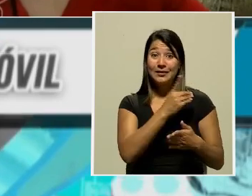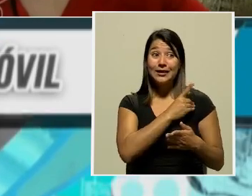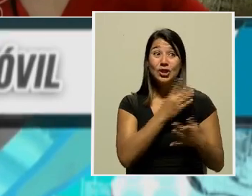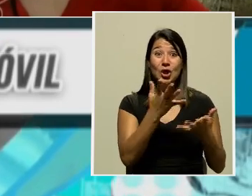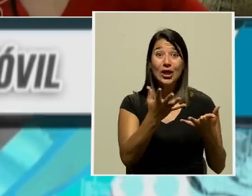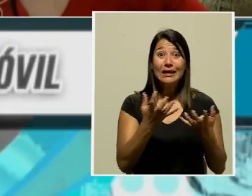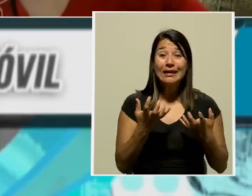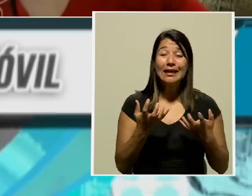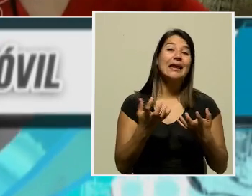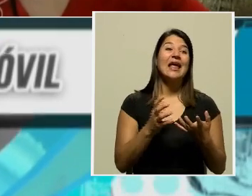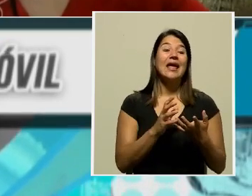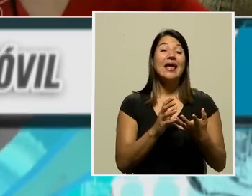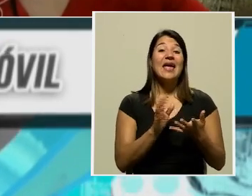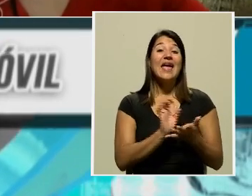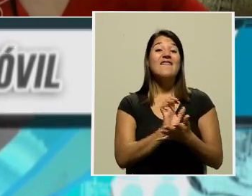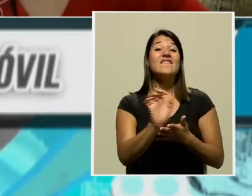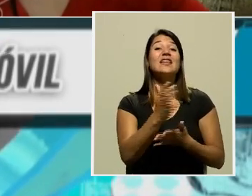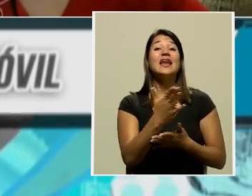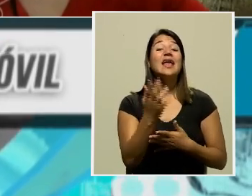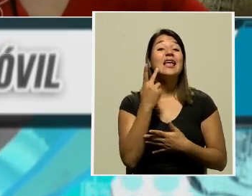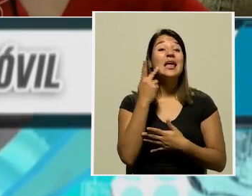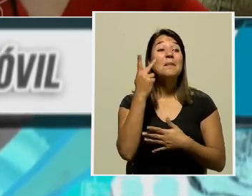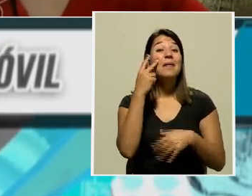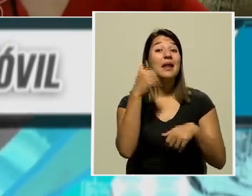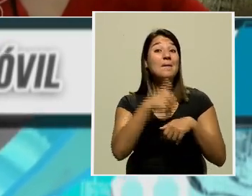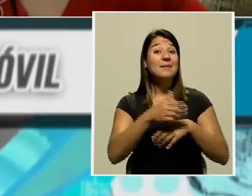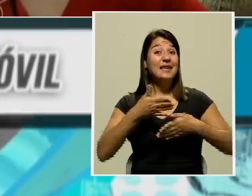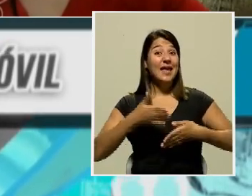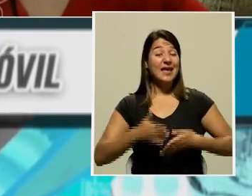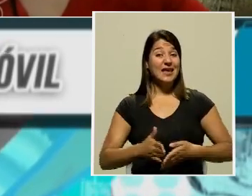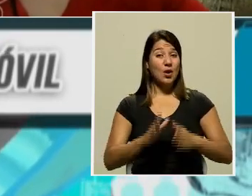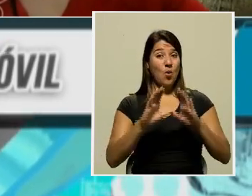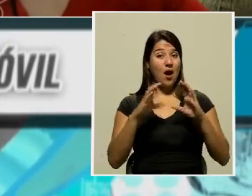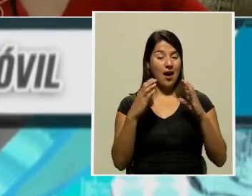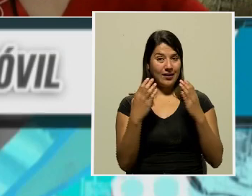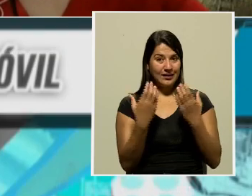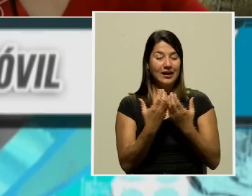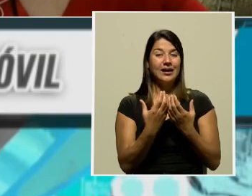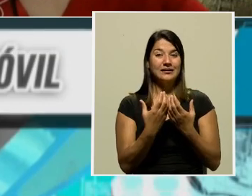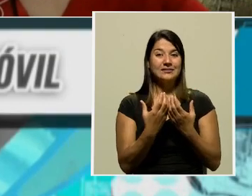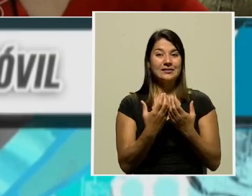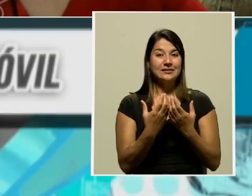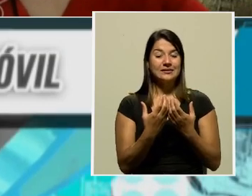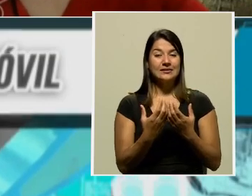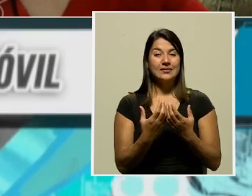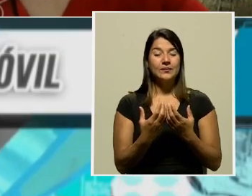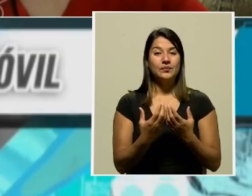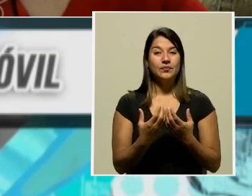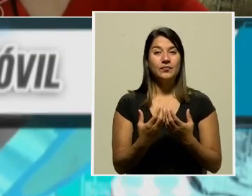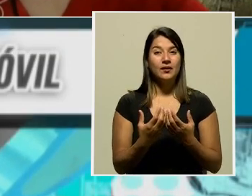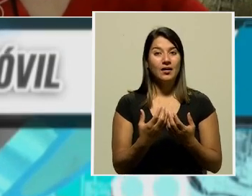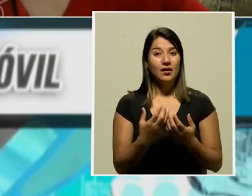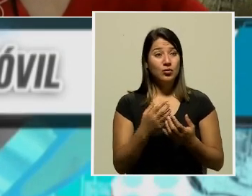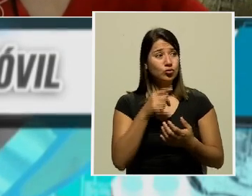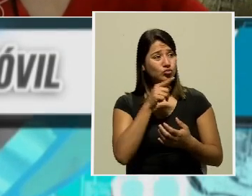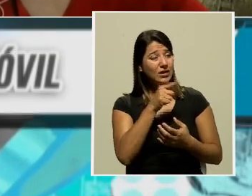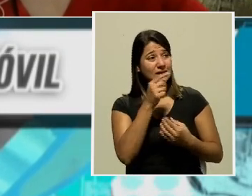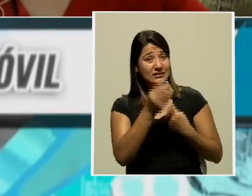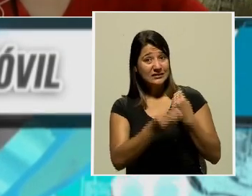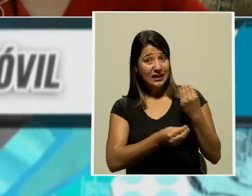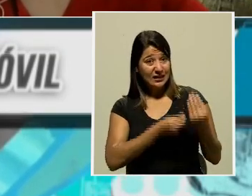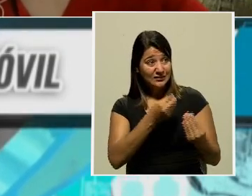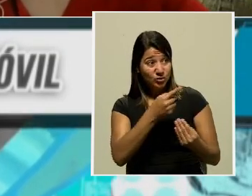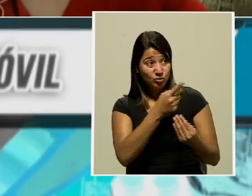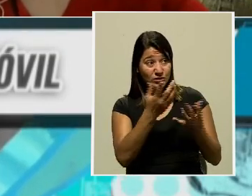eviten enviar a los hijos a clases cuando no está siendo llamado por parte del ministerio. sea, ¿se va a hacer algún tipo de